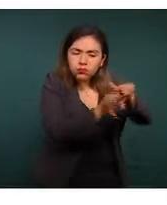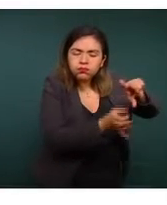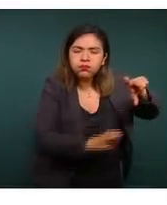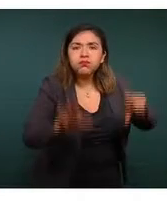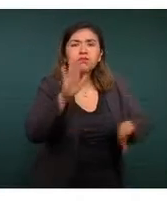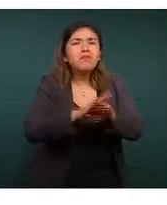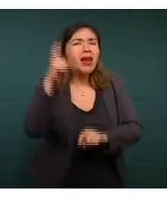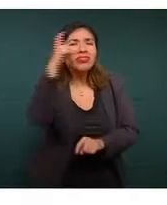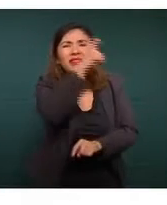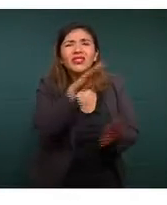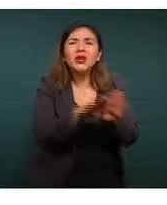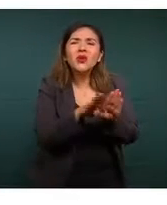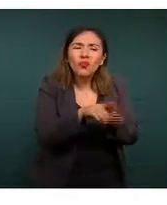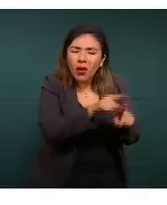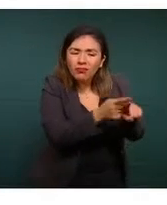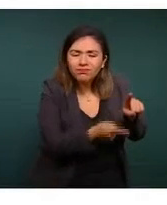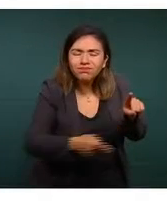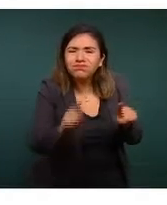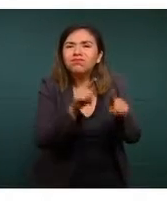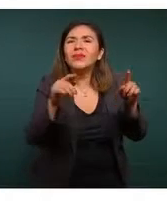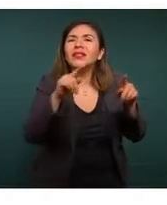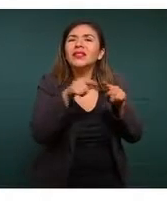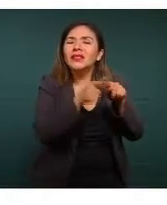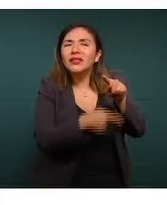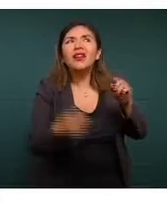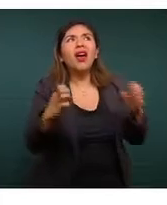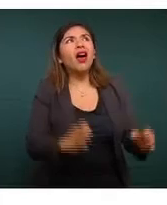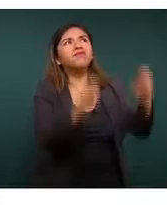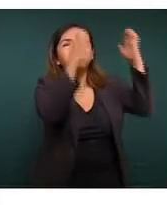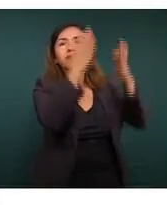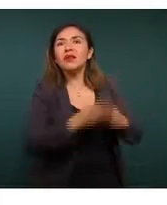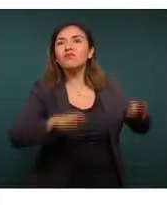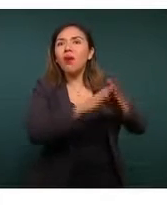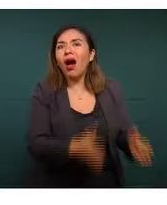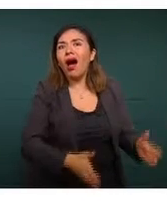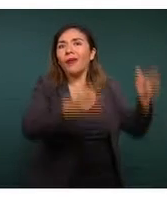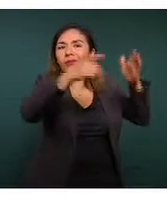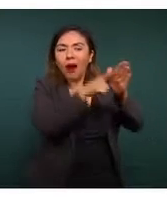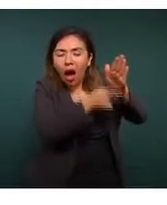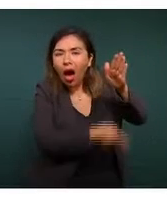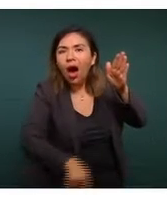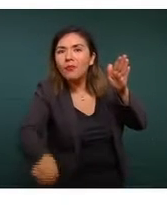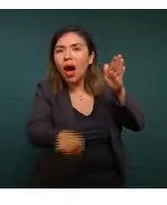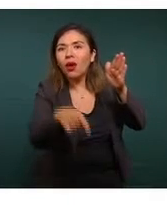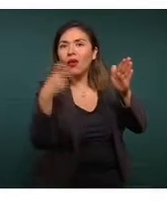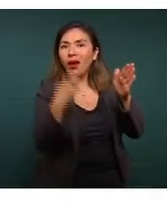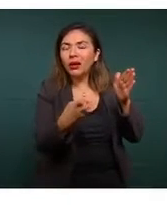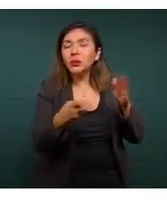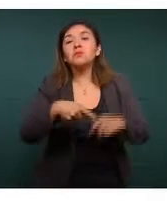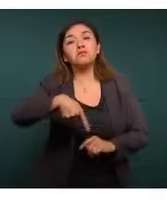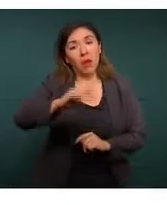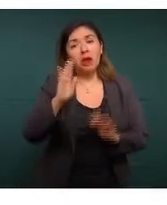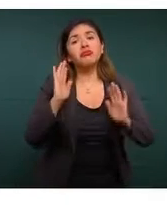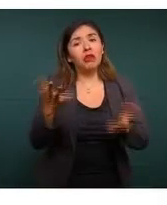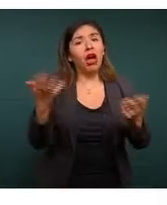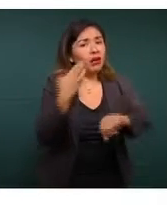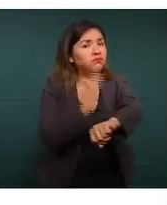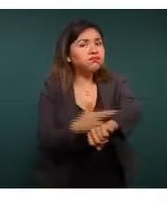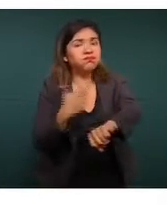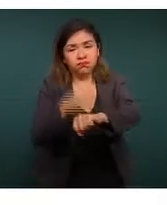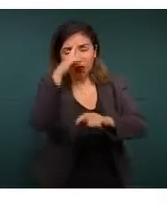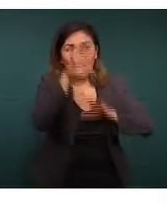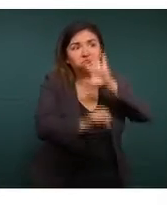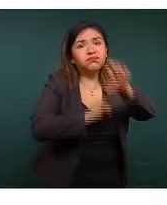mayor dificultad porque van abajo de una infraestructura importante de la ciudad. Sin embargo, se han hecho estos